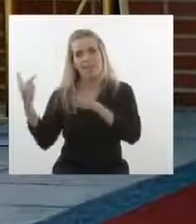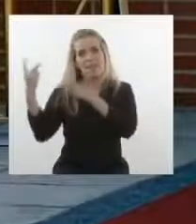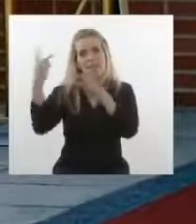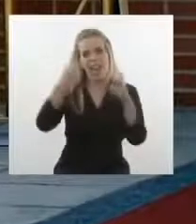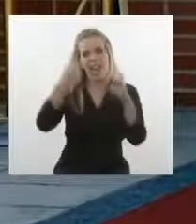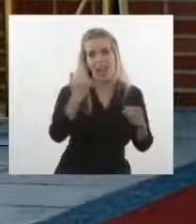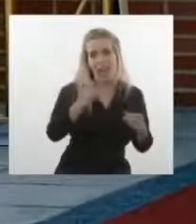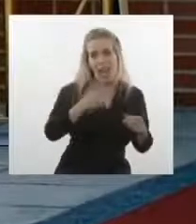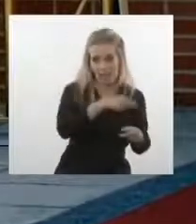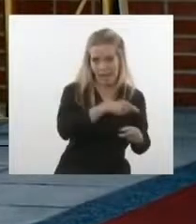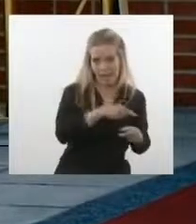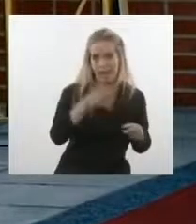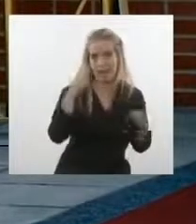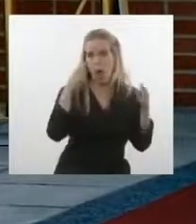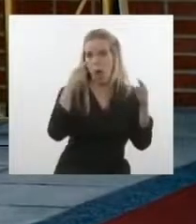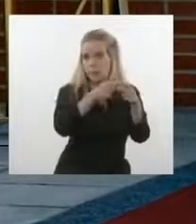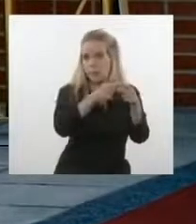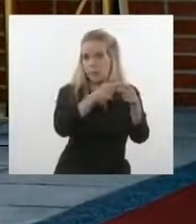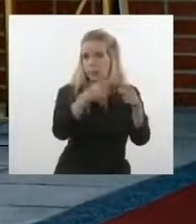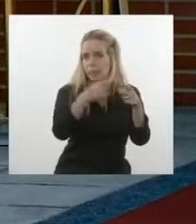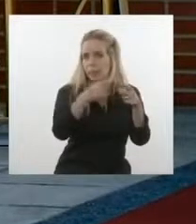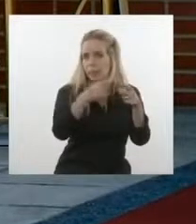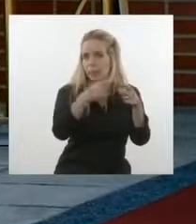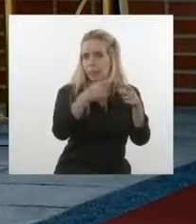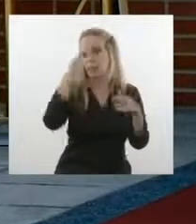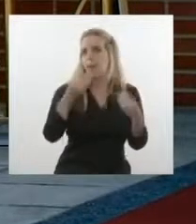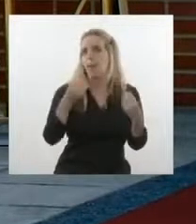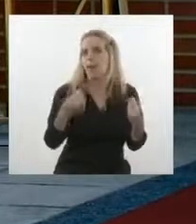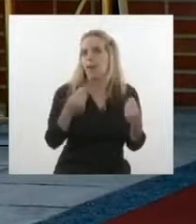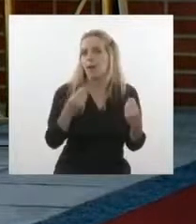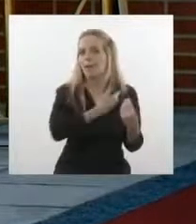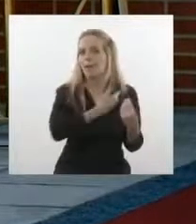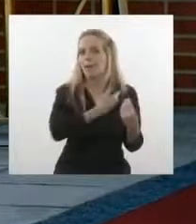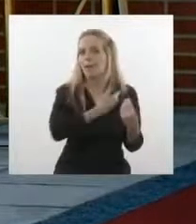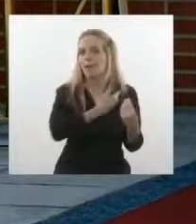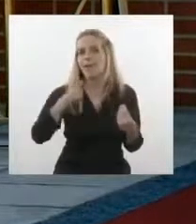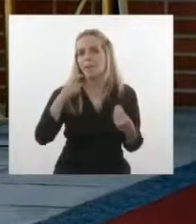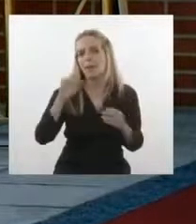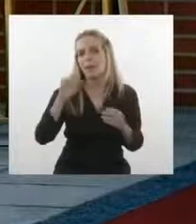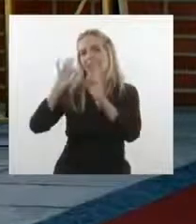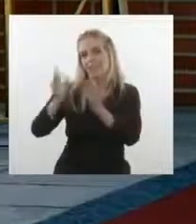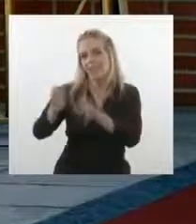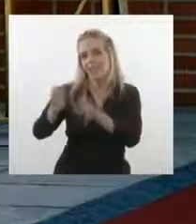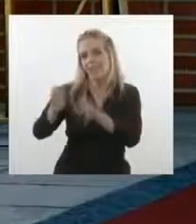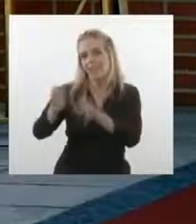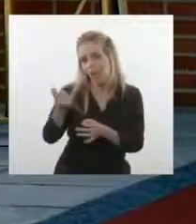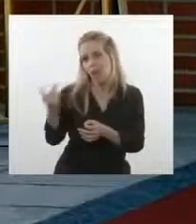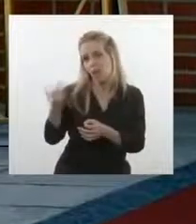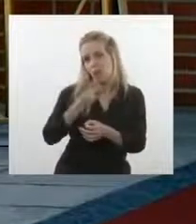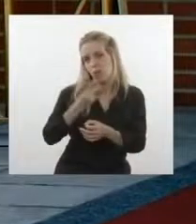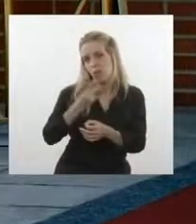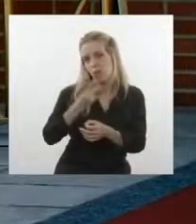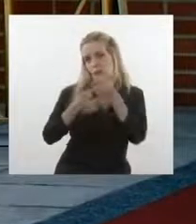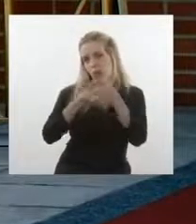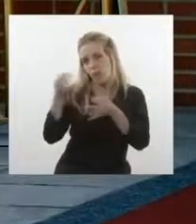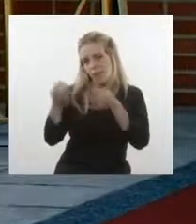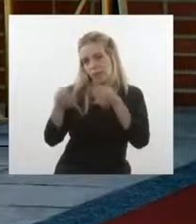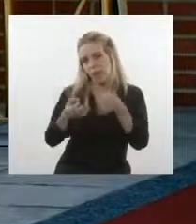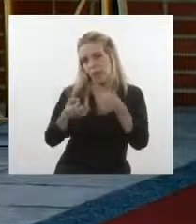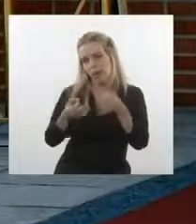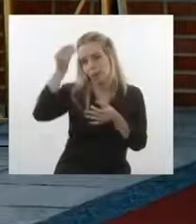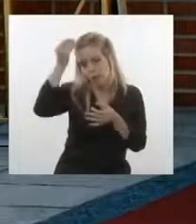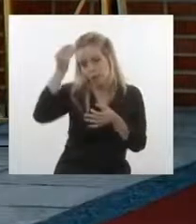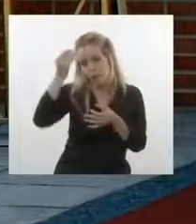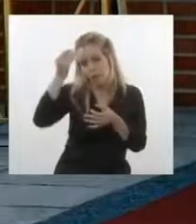expectativas muy altas. Porque el presidente sabe bien, porque lo hemos hablado muchas veces, que nosotros debemos